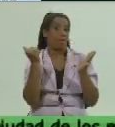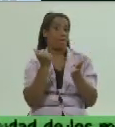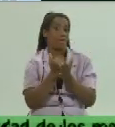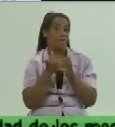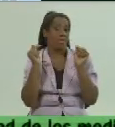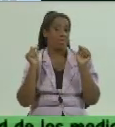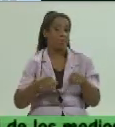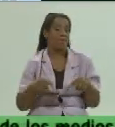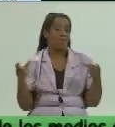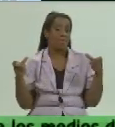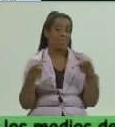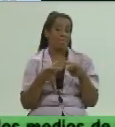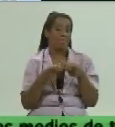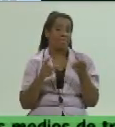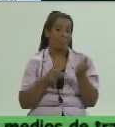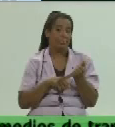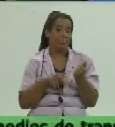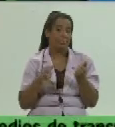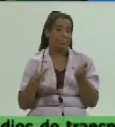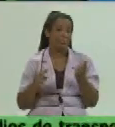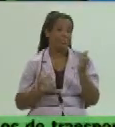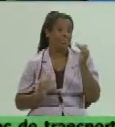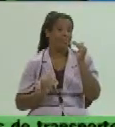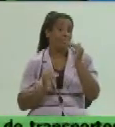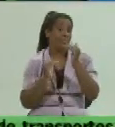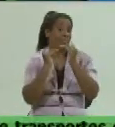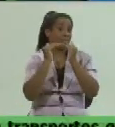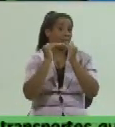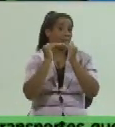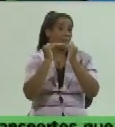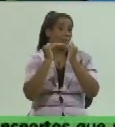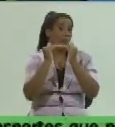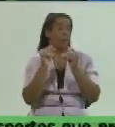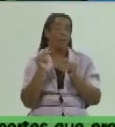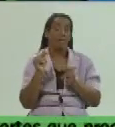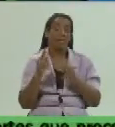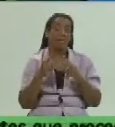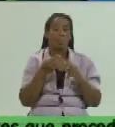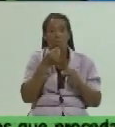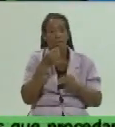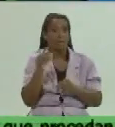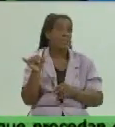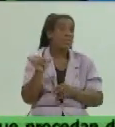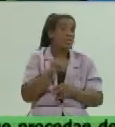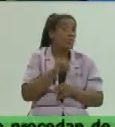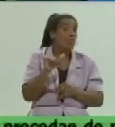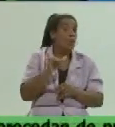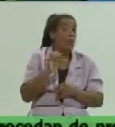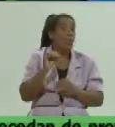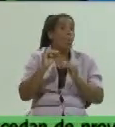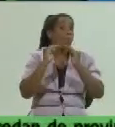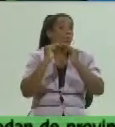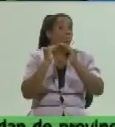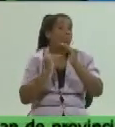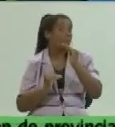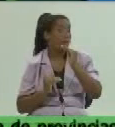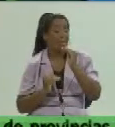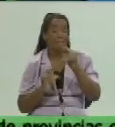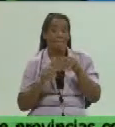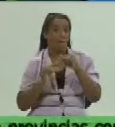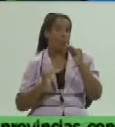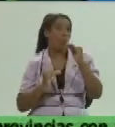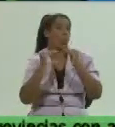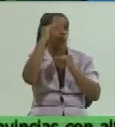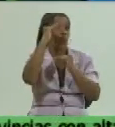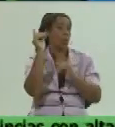comité provincial como precios máximos pueden ser iguales o inferiores en algunos casos que en muchos